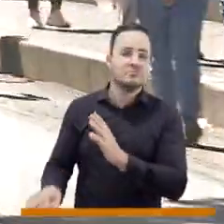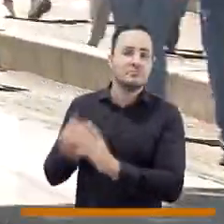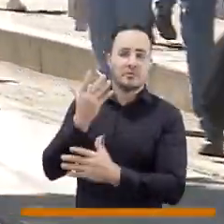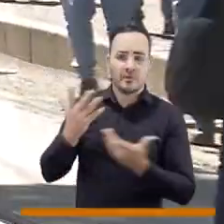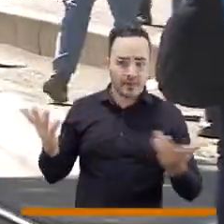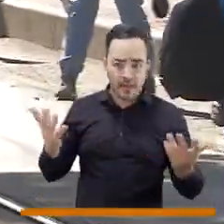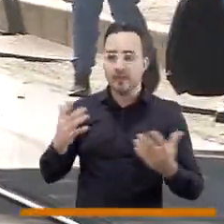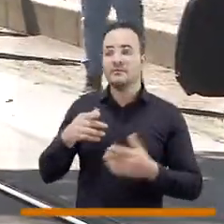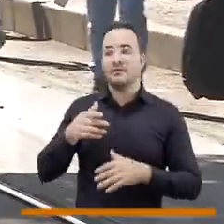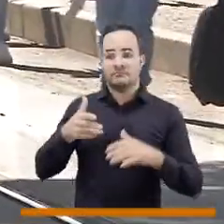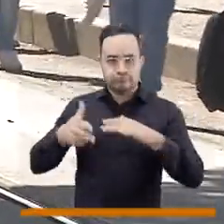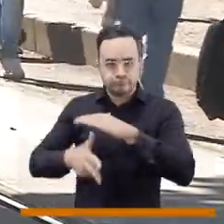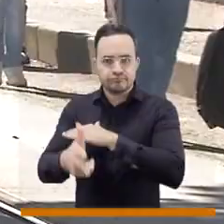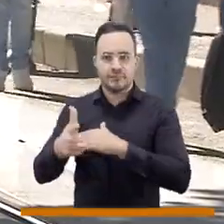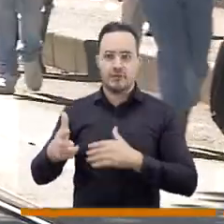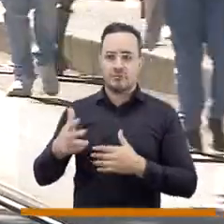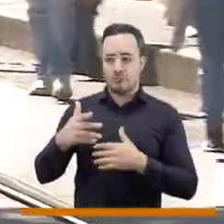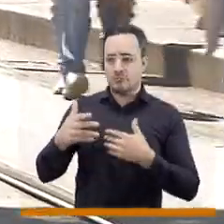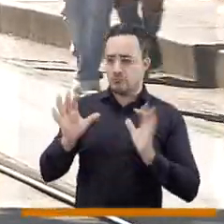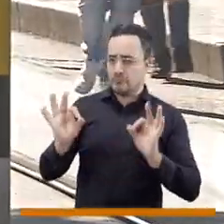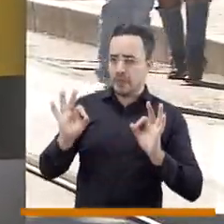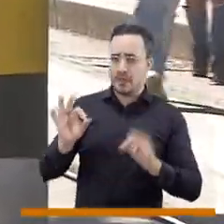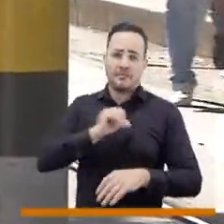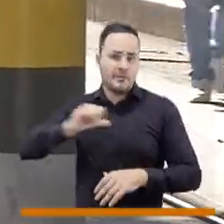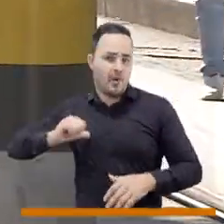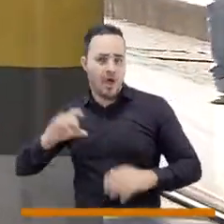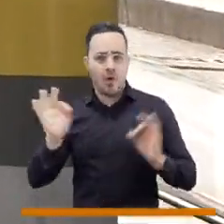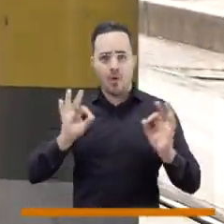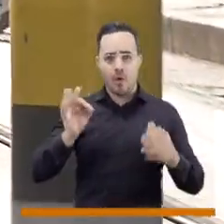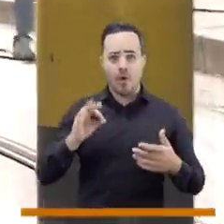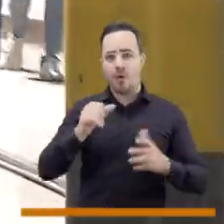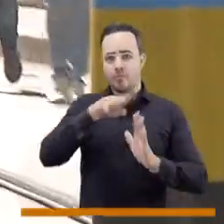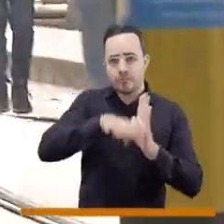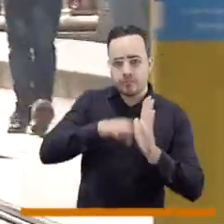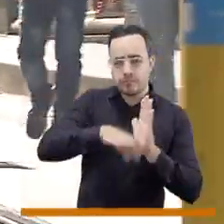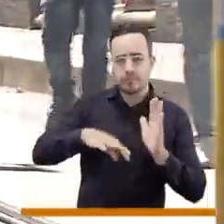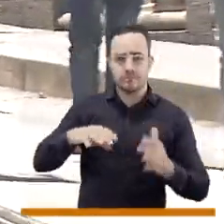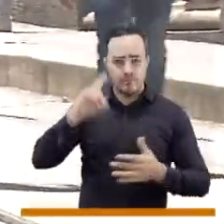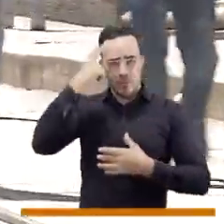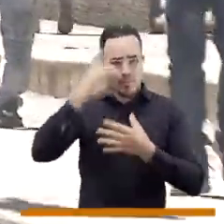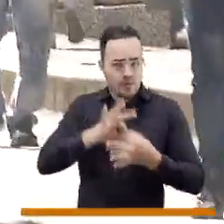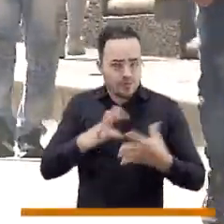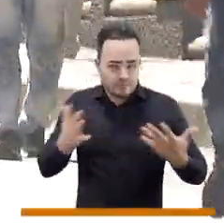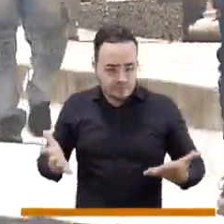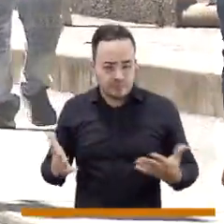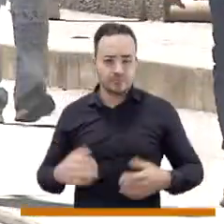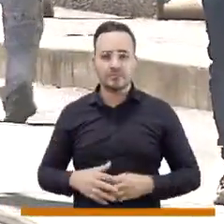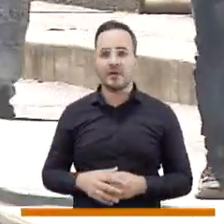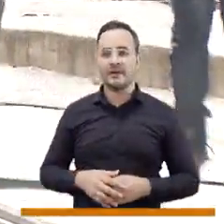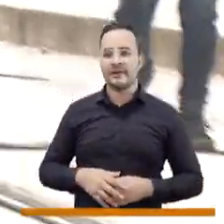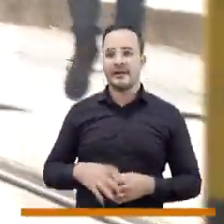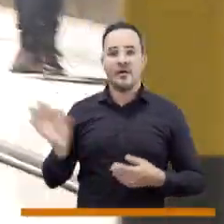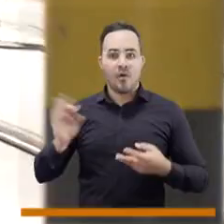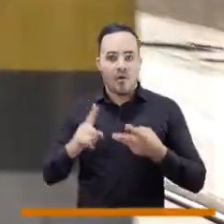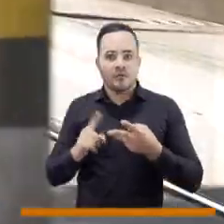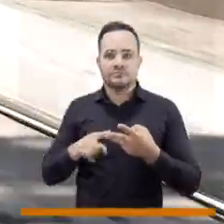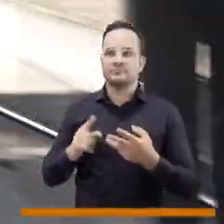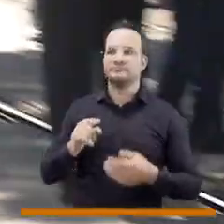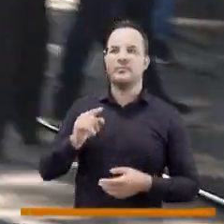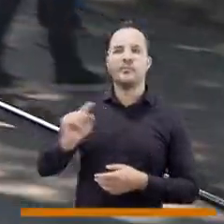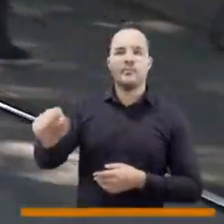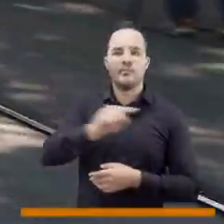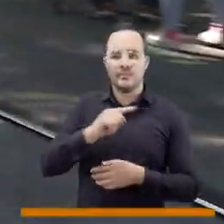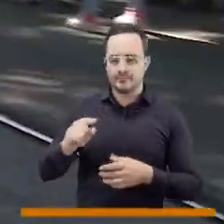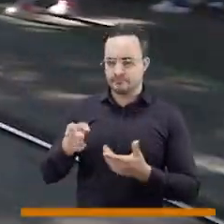que tengamos más parqueaderos públicos y privados en altura, habilitar zonas